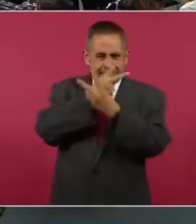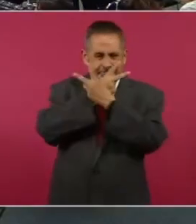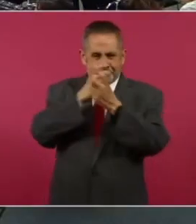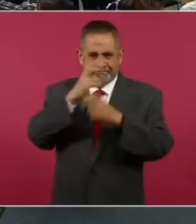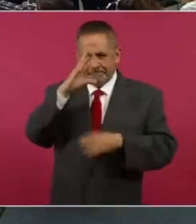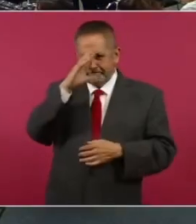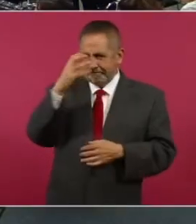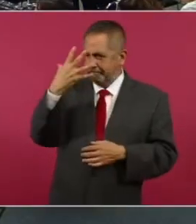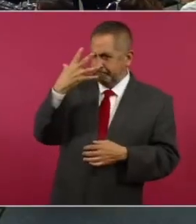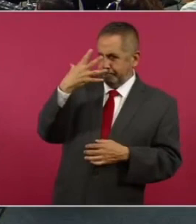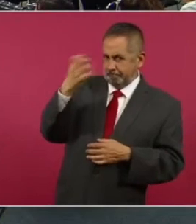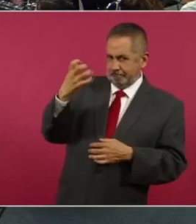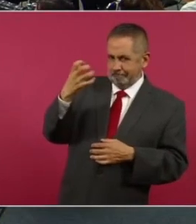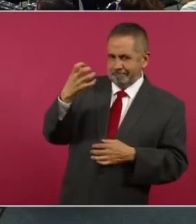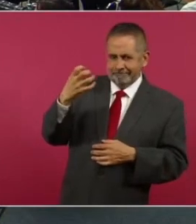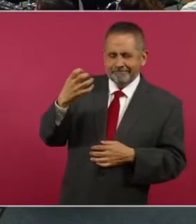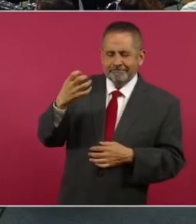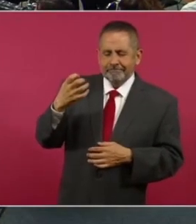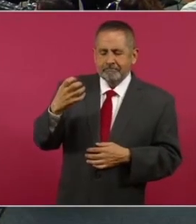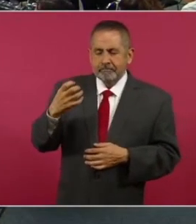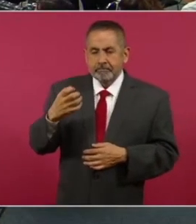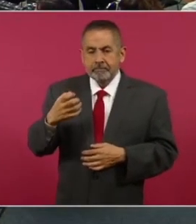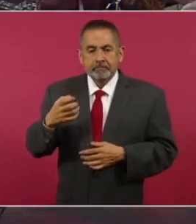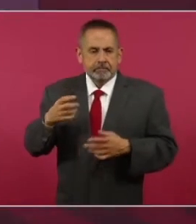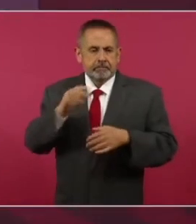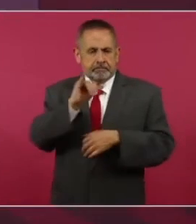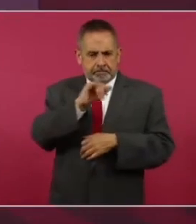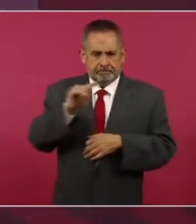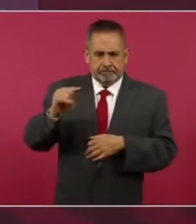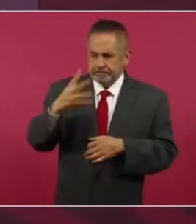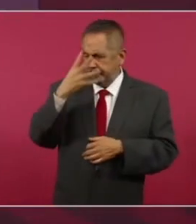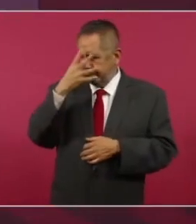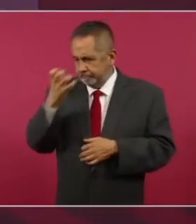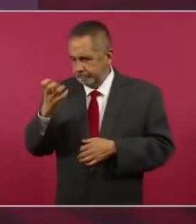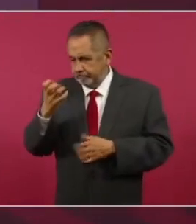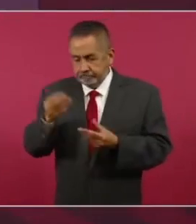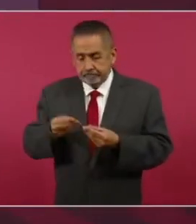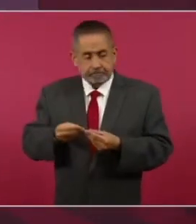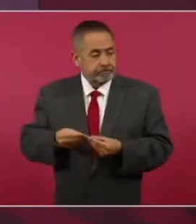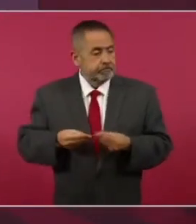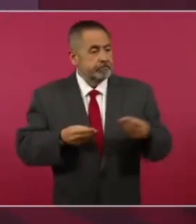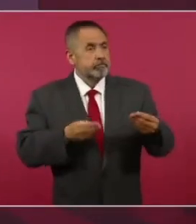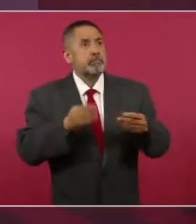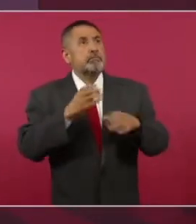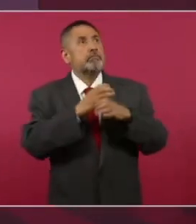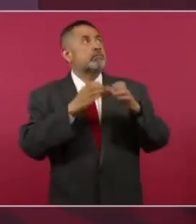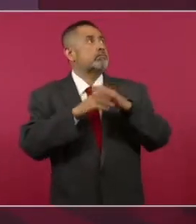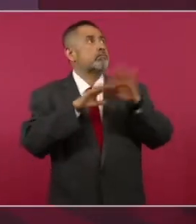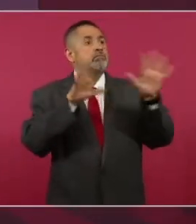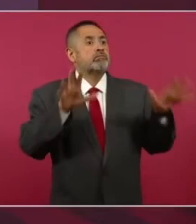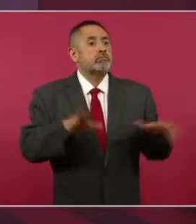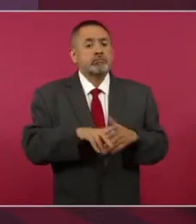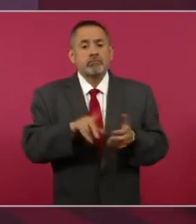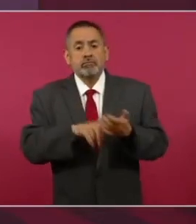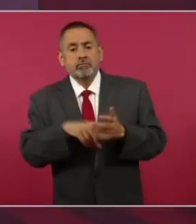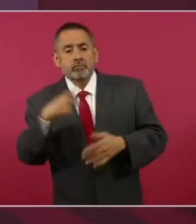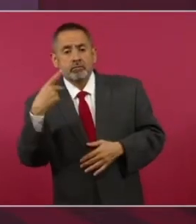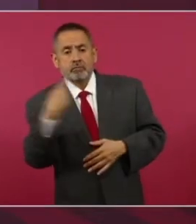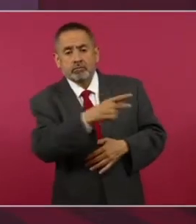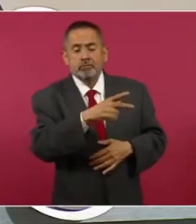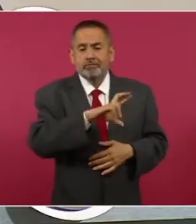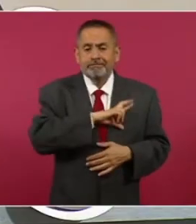necesite, la toma el personal del Issste, pero con los aparatos que pertenecen a un